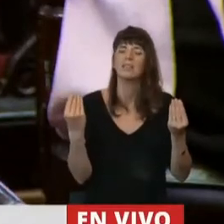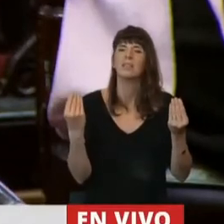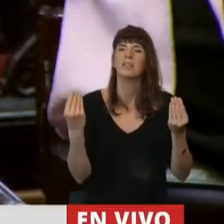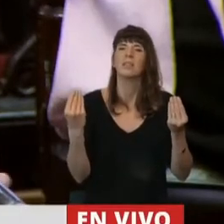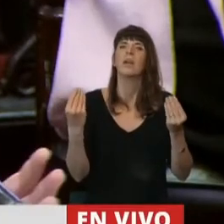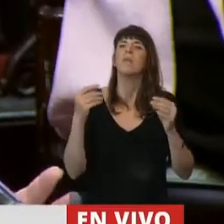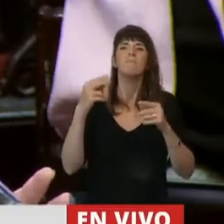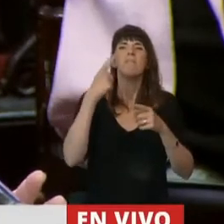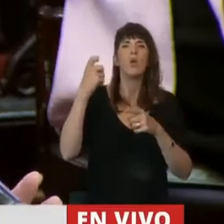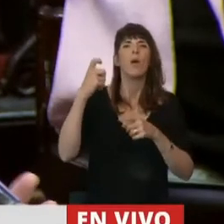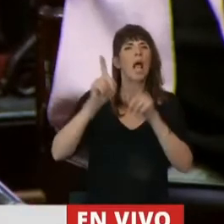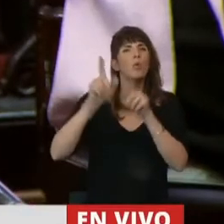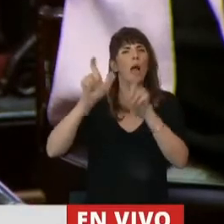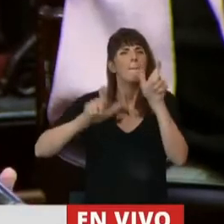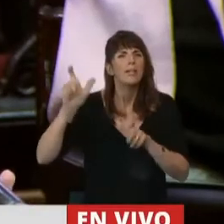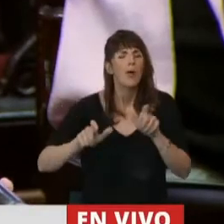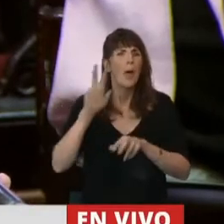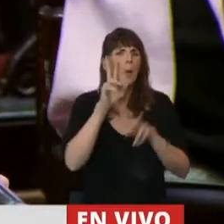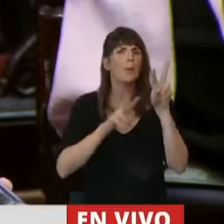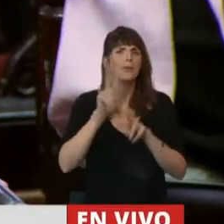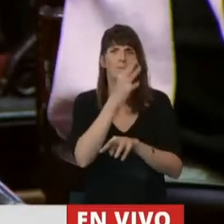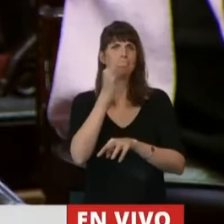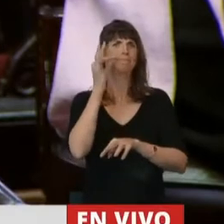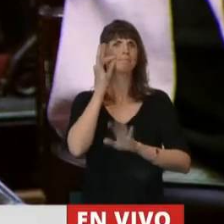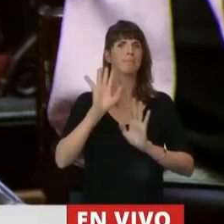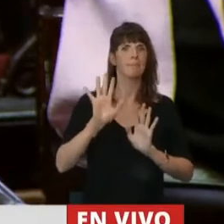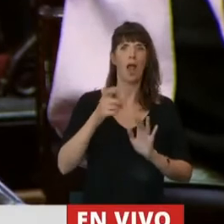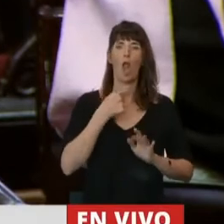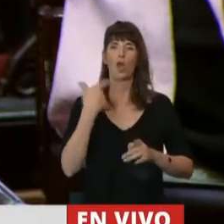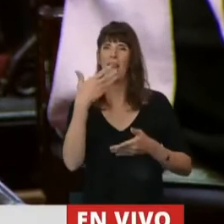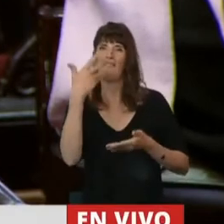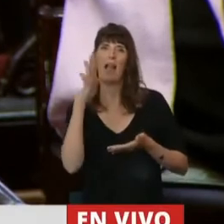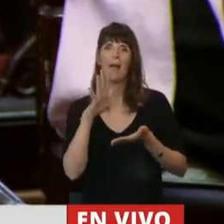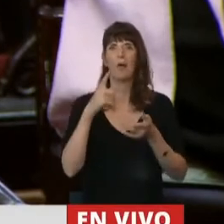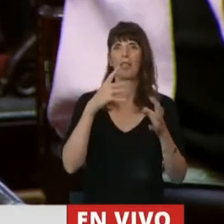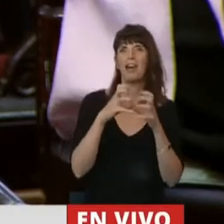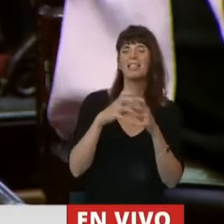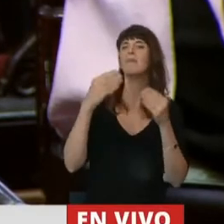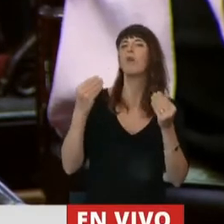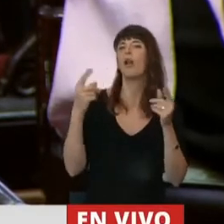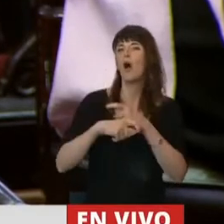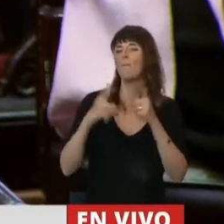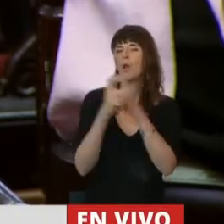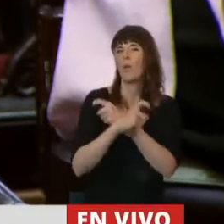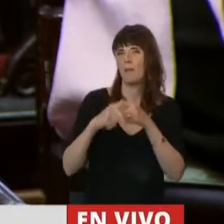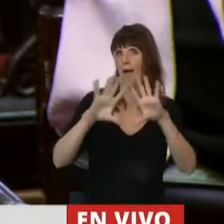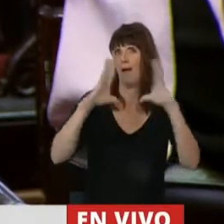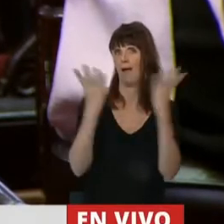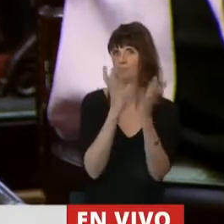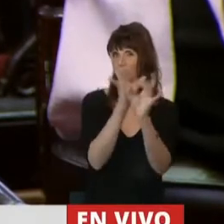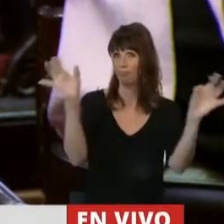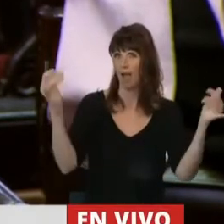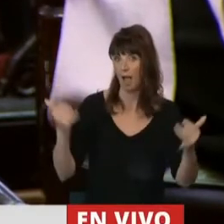determinados temas, o creer que hay temas que ahora no es el momento de discutirlo porque estamos en la pandemia. La verdad es que lo que estamos